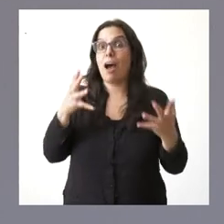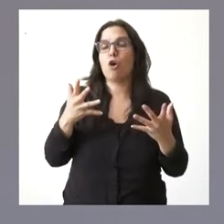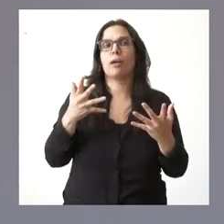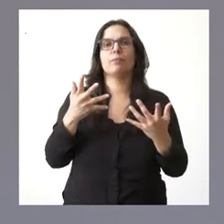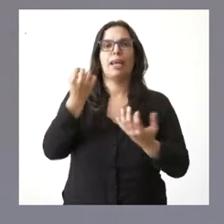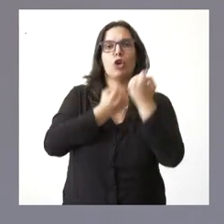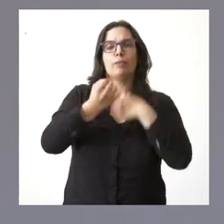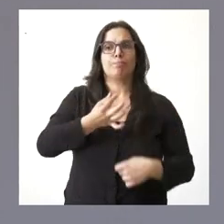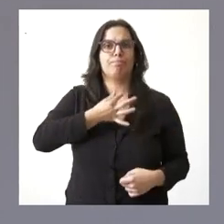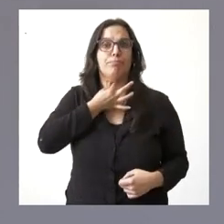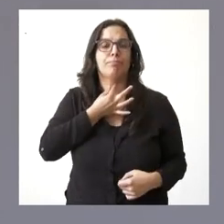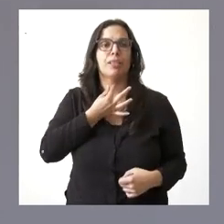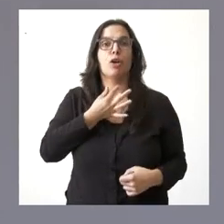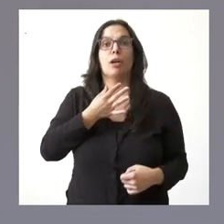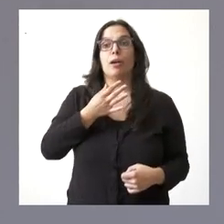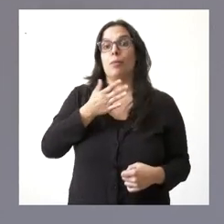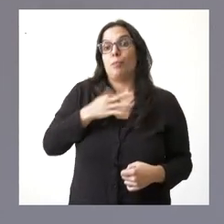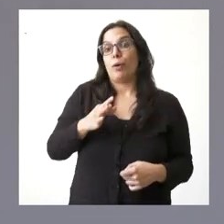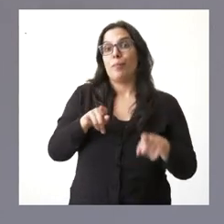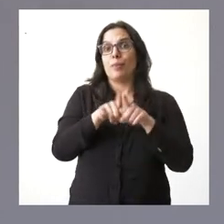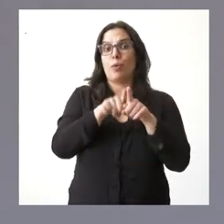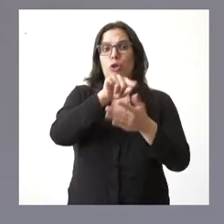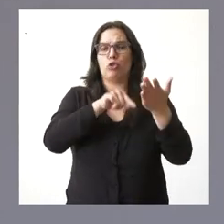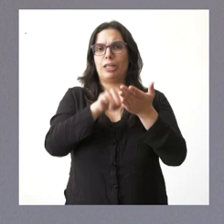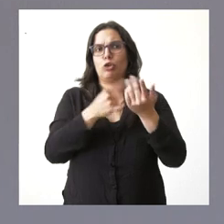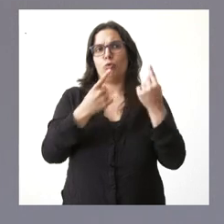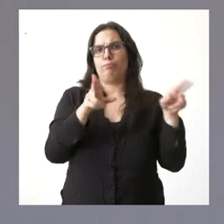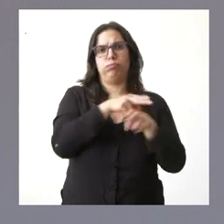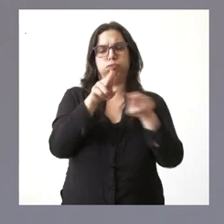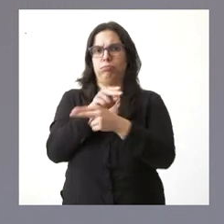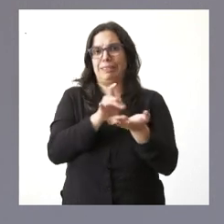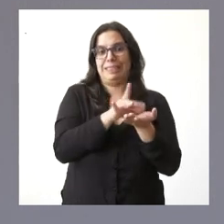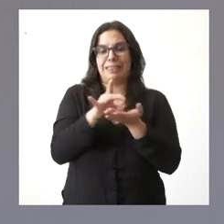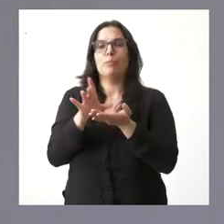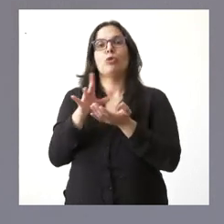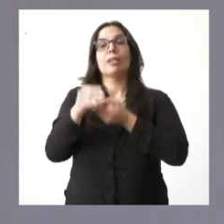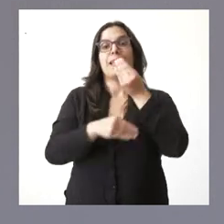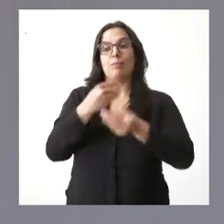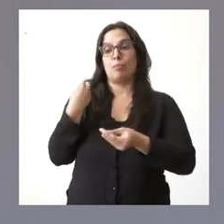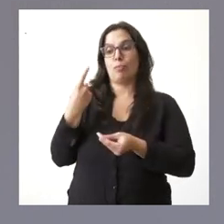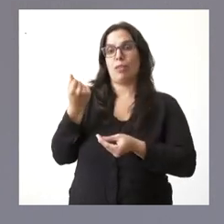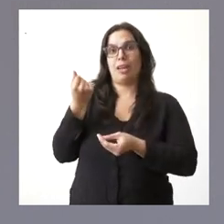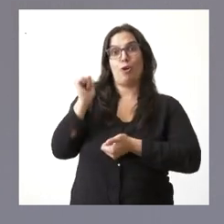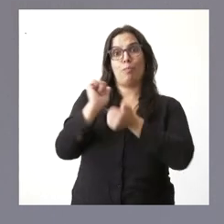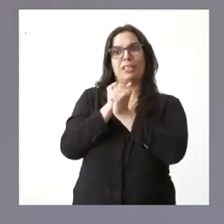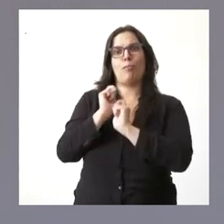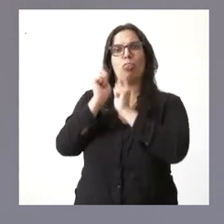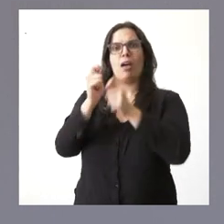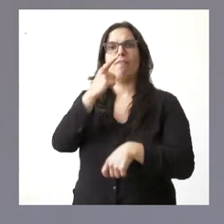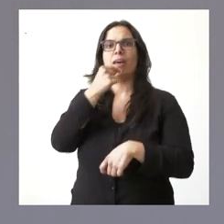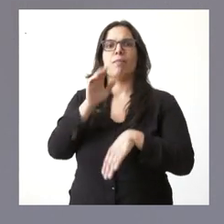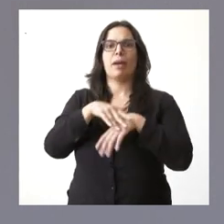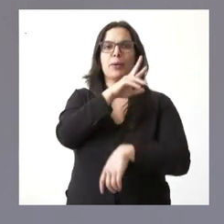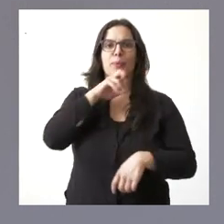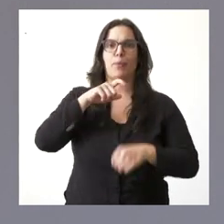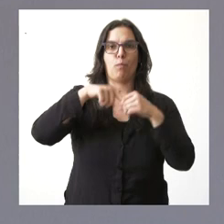que podrían estar tentadas a disminuir su nivel de empleo. Lo que hacemos con esto es financiar el capital circulante necesario para que puedan mantener los puestos de